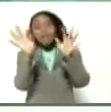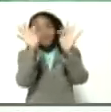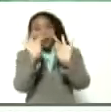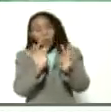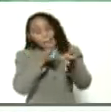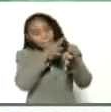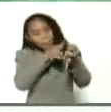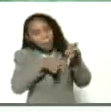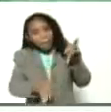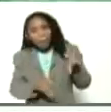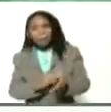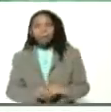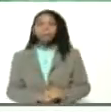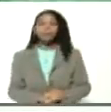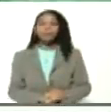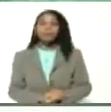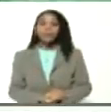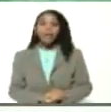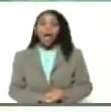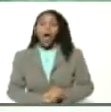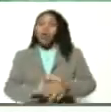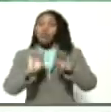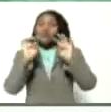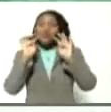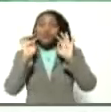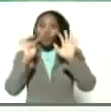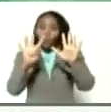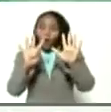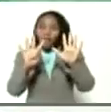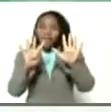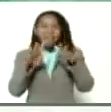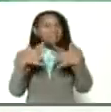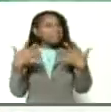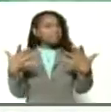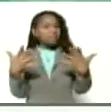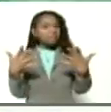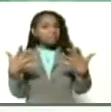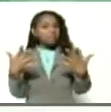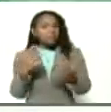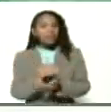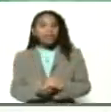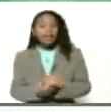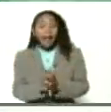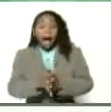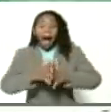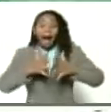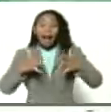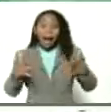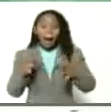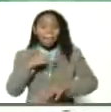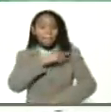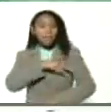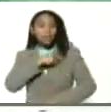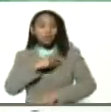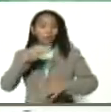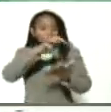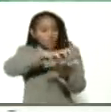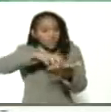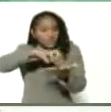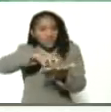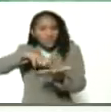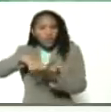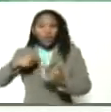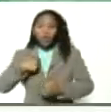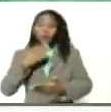Nueve vértices de la gran misión agro-venezuela. Yo le he